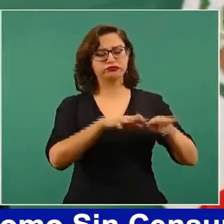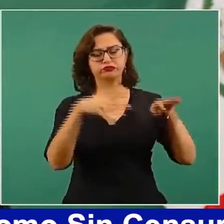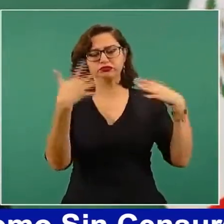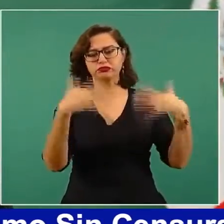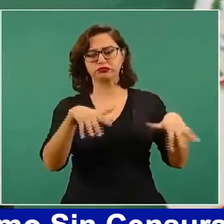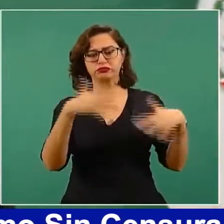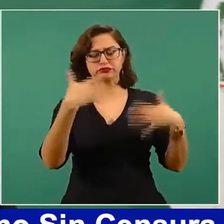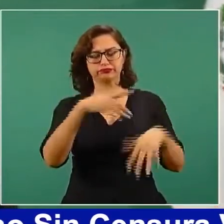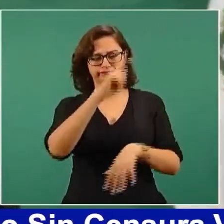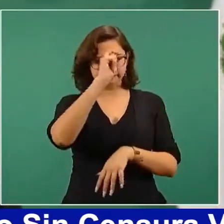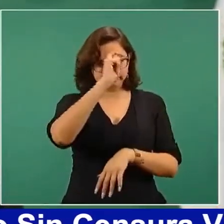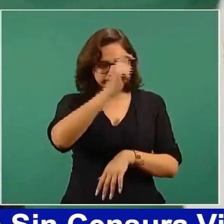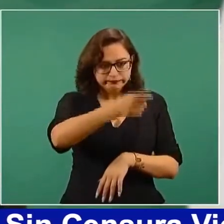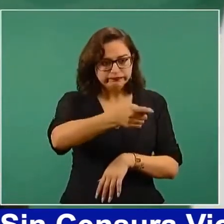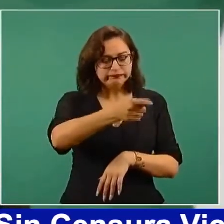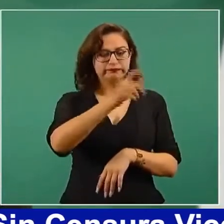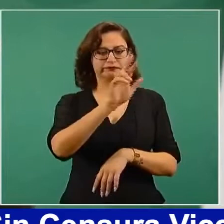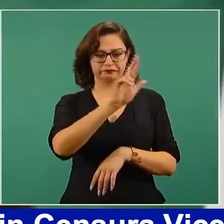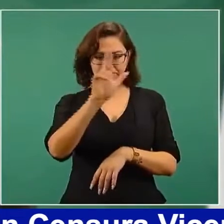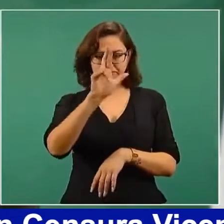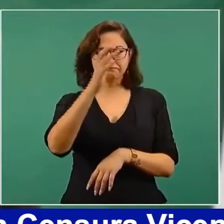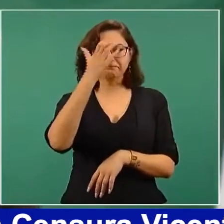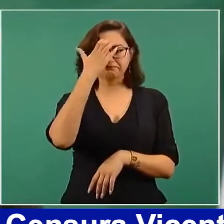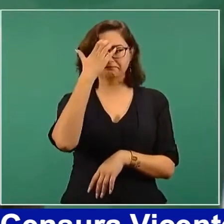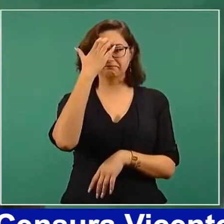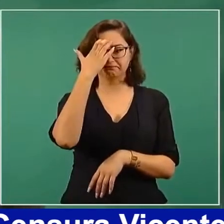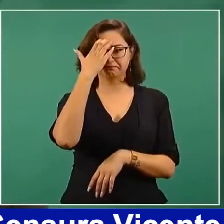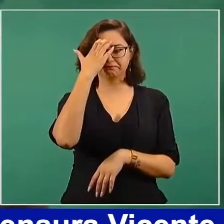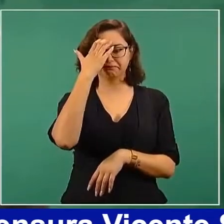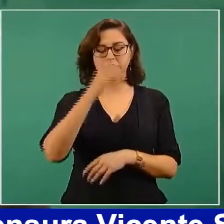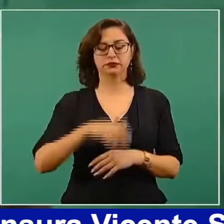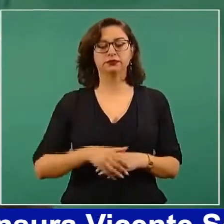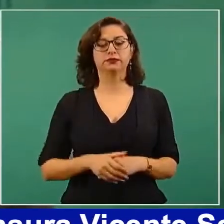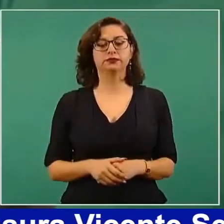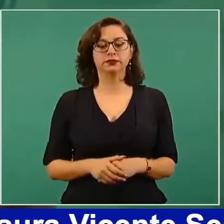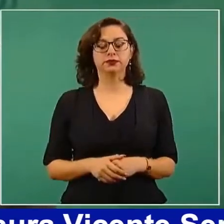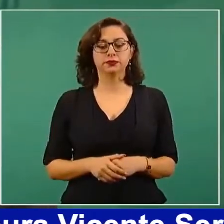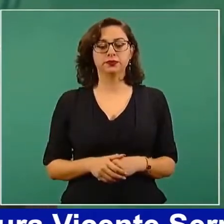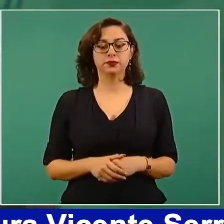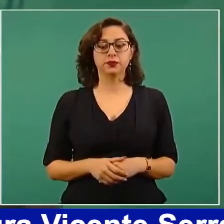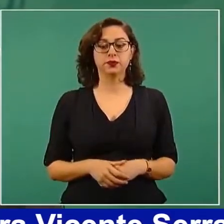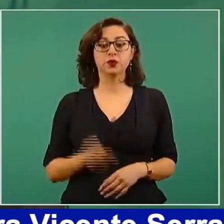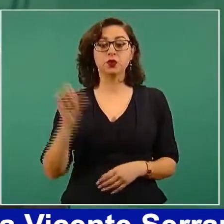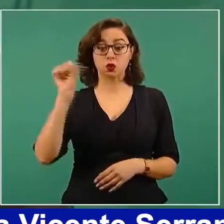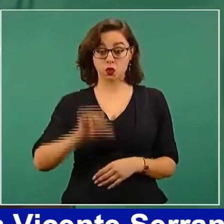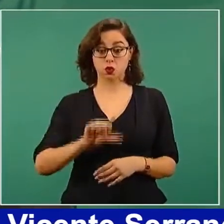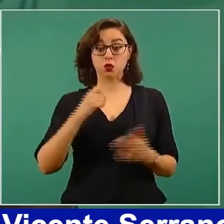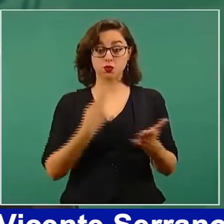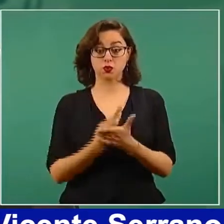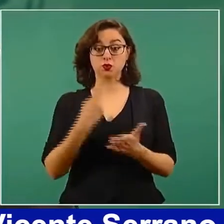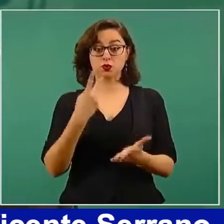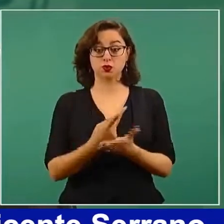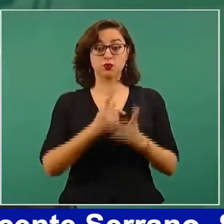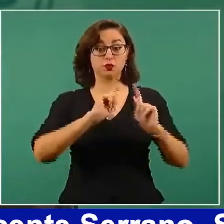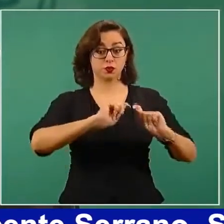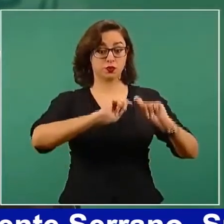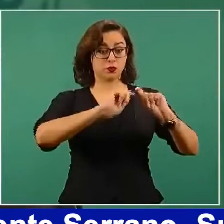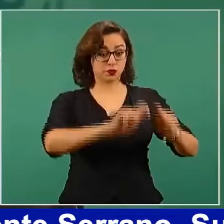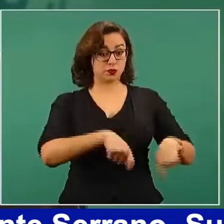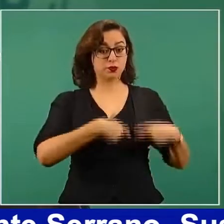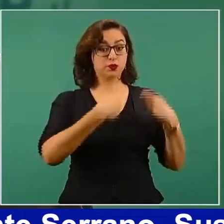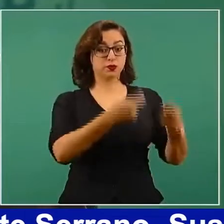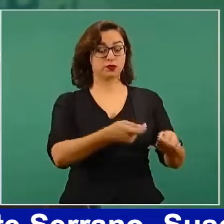países. El día de hoy vamos a entregar premios al mérito